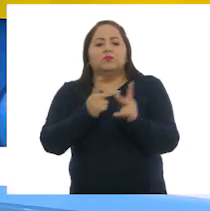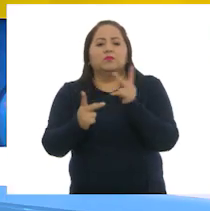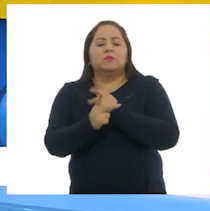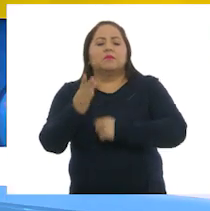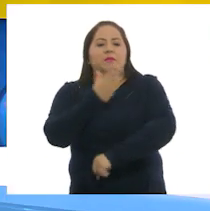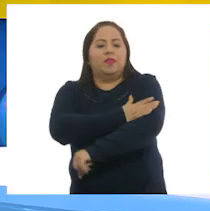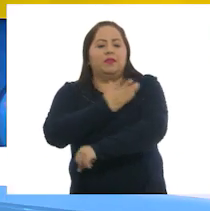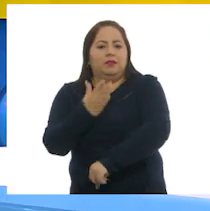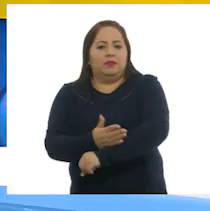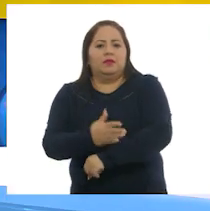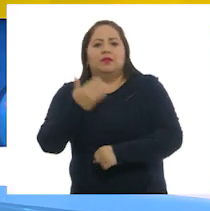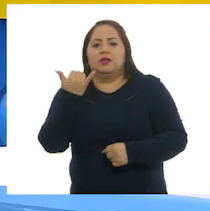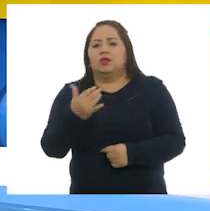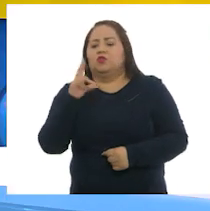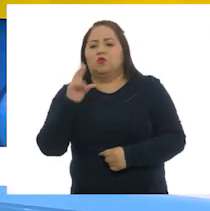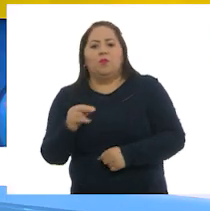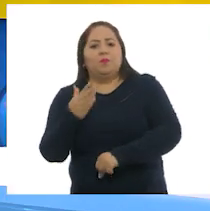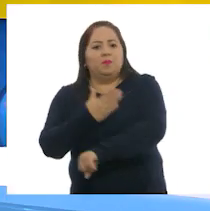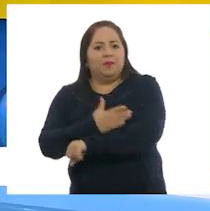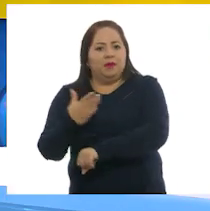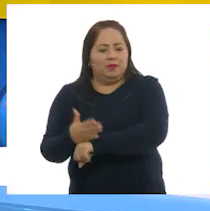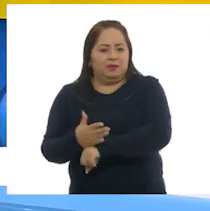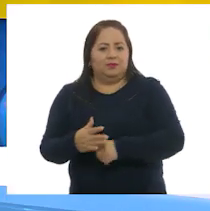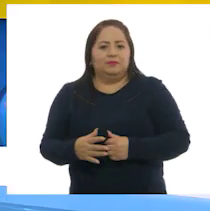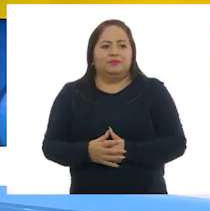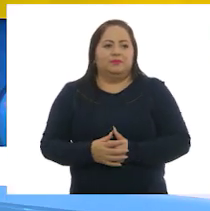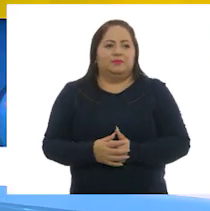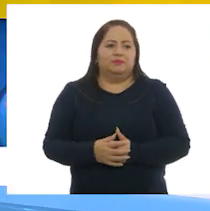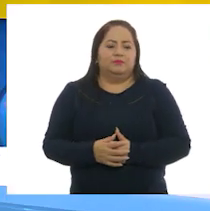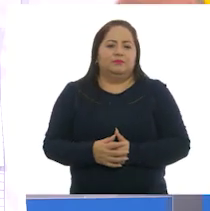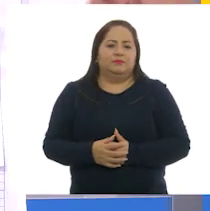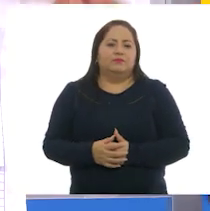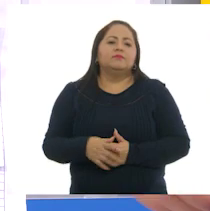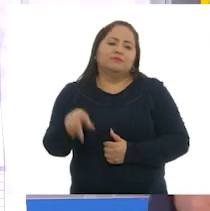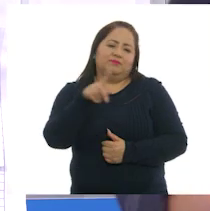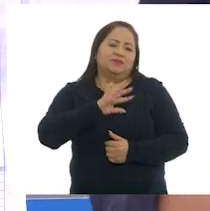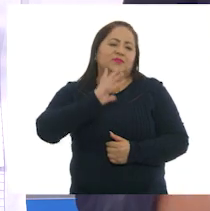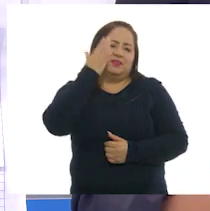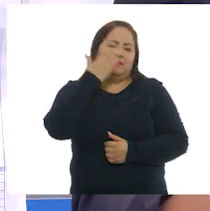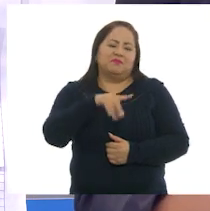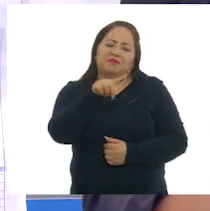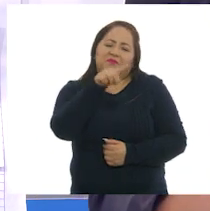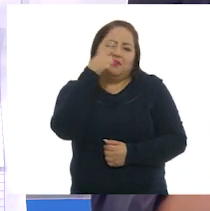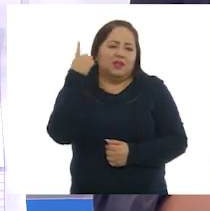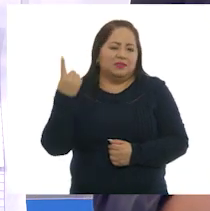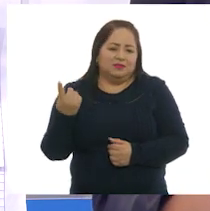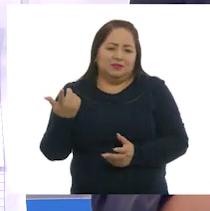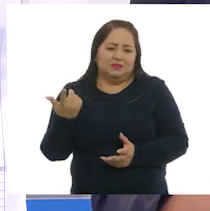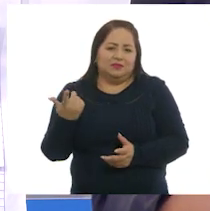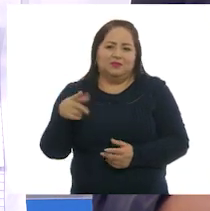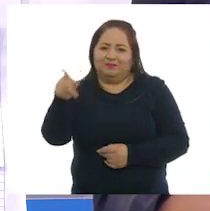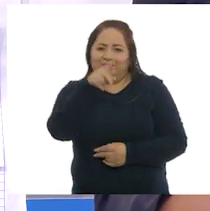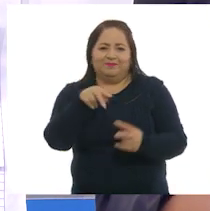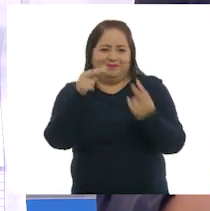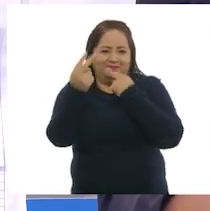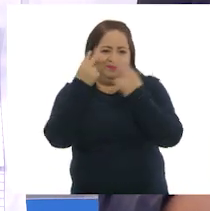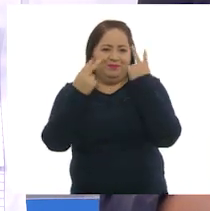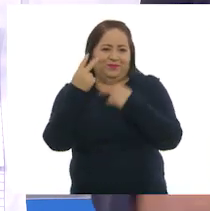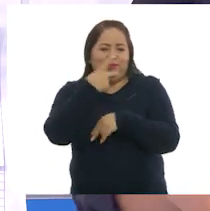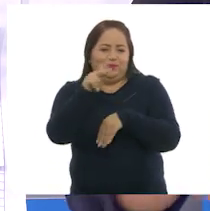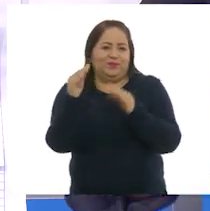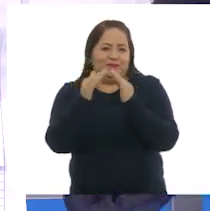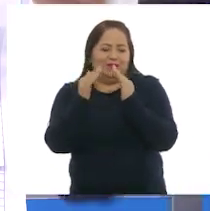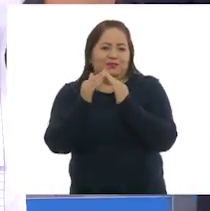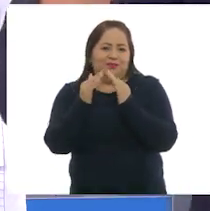maderables y no maderables. Seguro que lo saben con facilidad niños y niñas que nos acompañan desde casa.